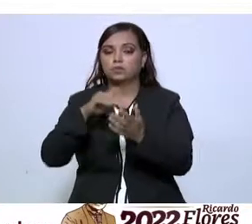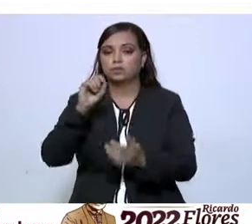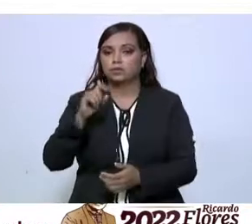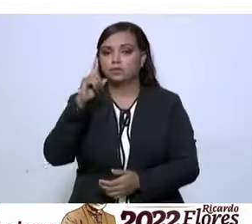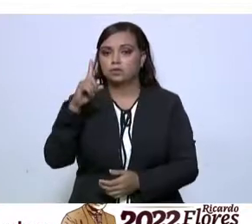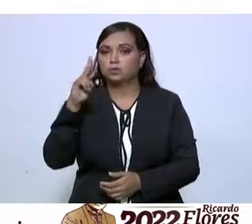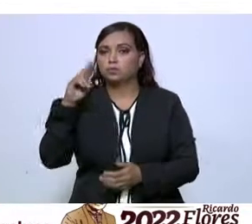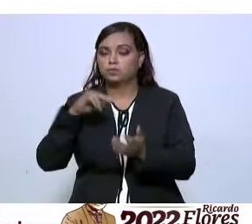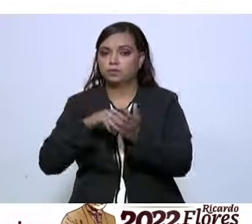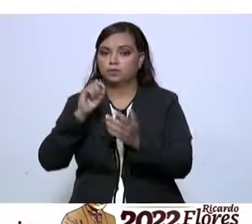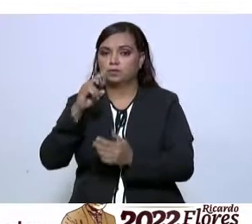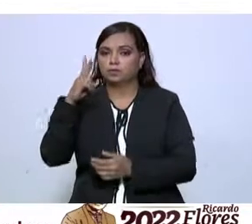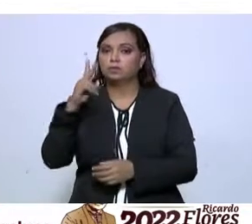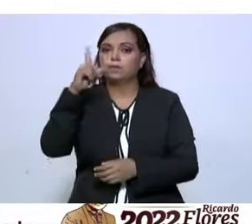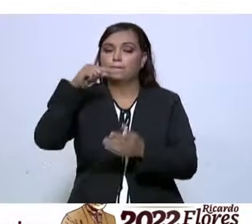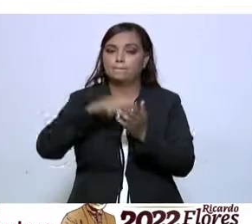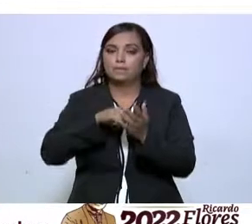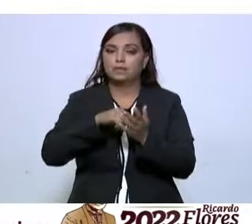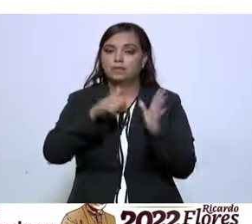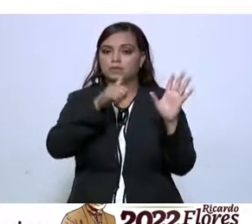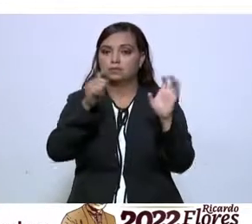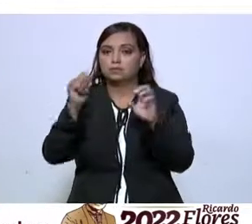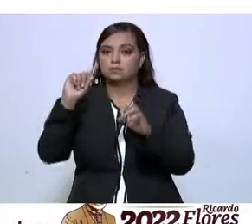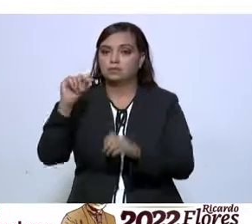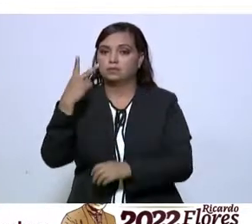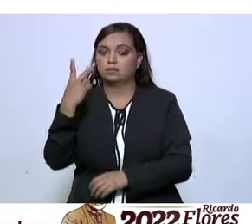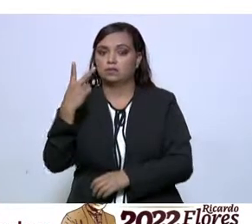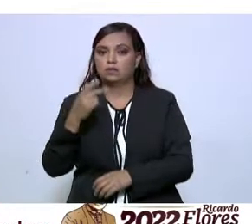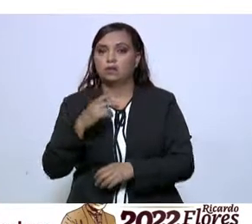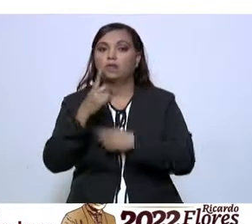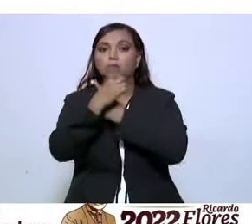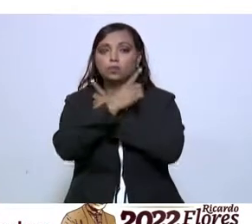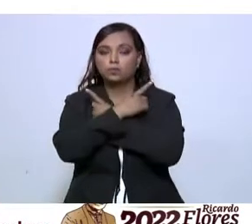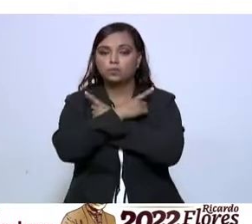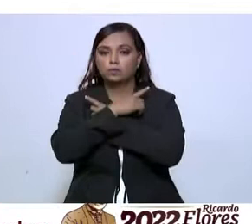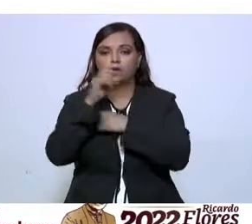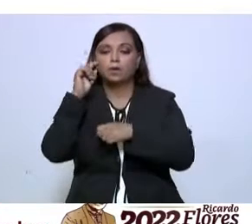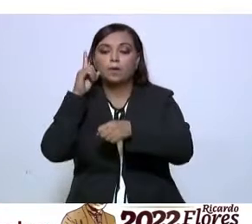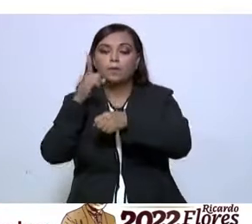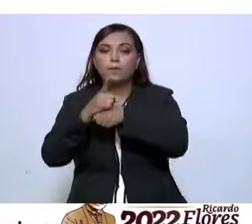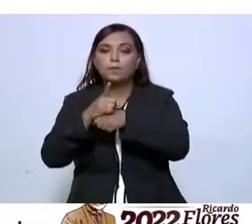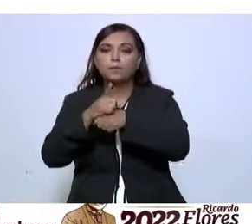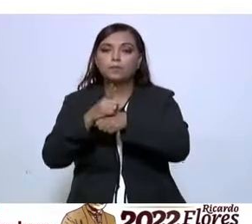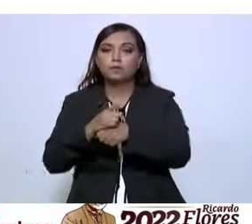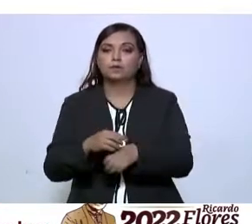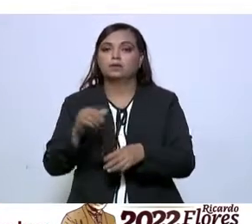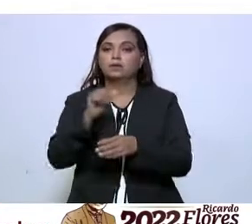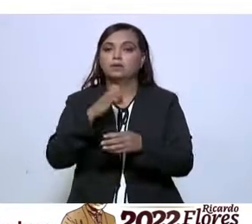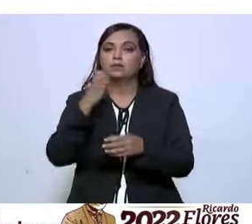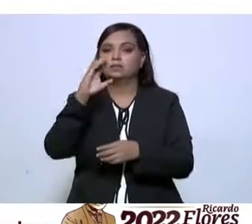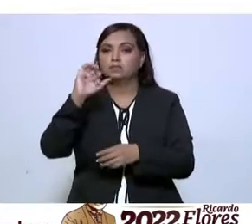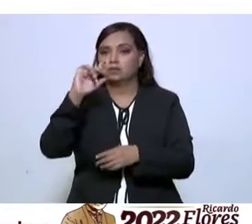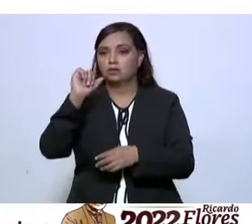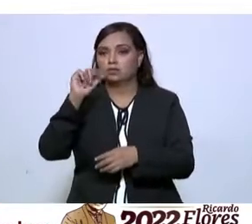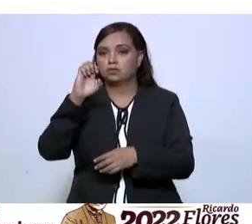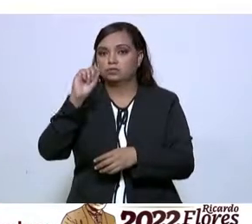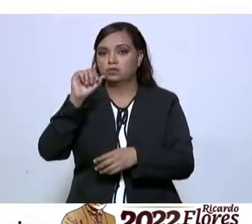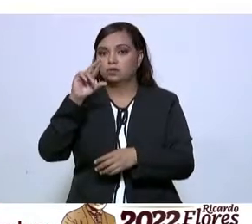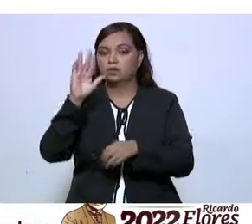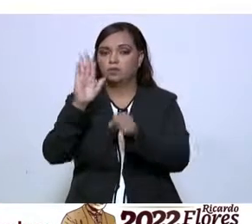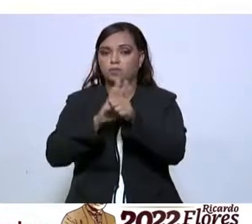-2022 de 1.672. Destaco estos ciclos escolares porque en el ciclo escolar 2022